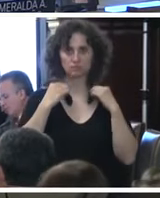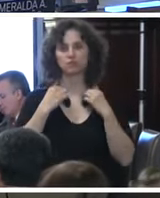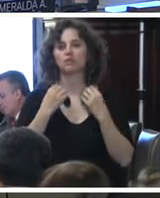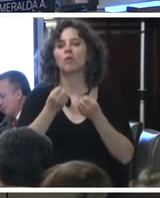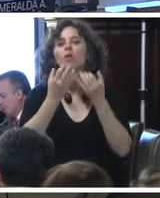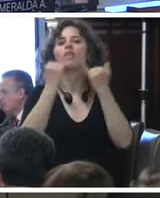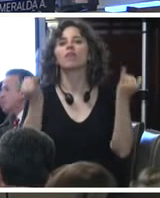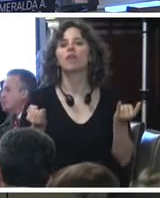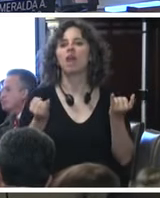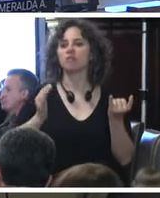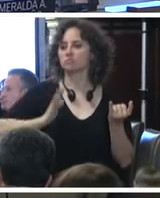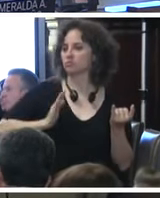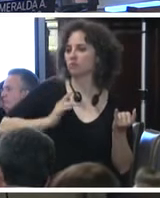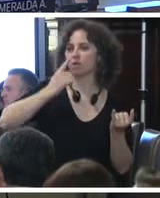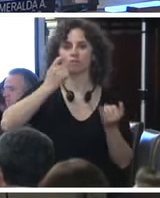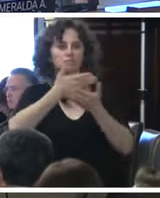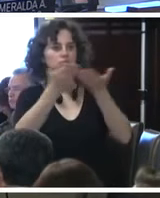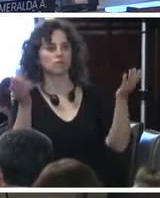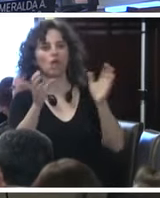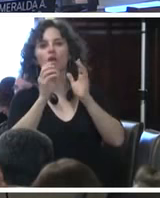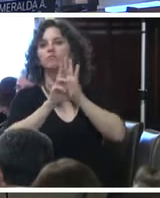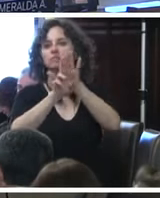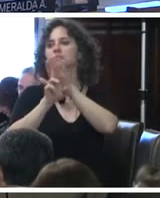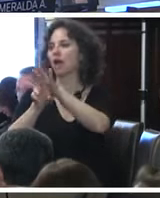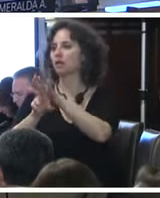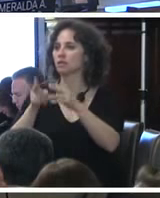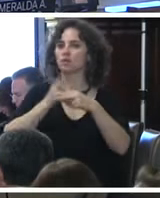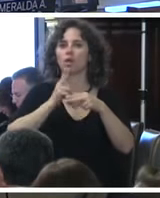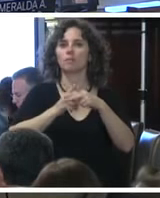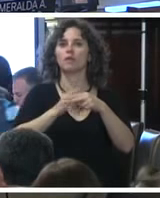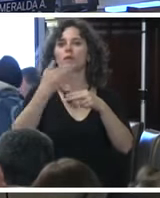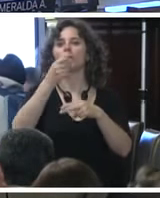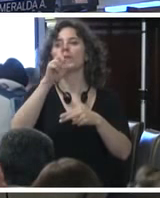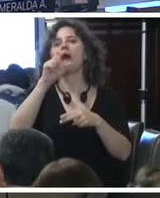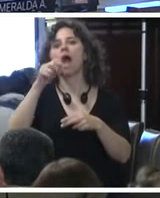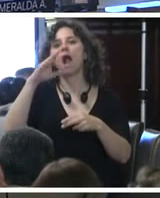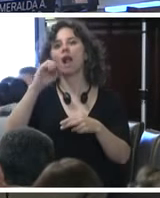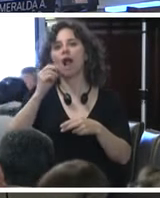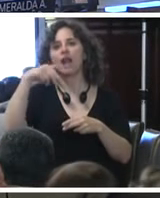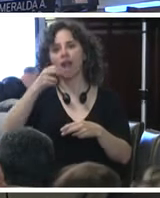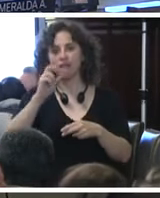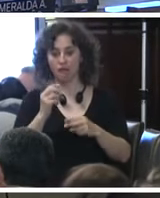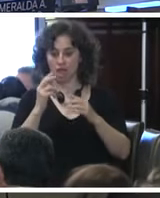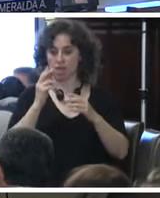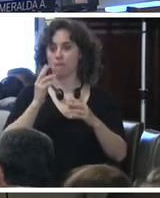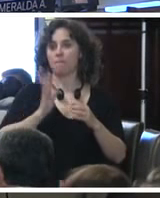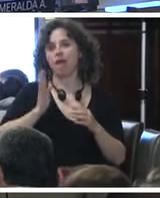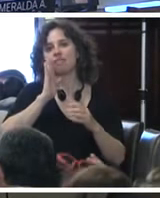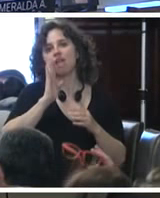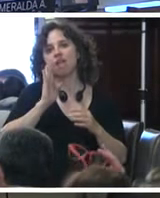señora, señores, comisionados. Mi nombre es Blanca Nava, soy madre de Jorge Álvarez